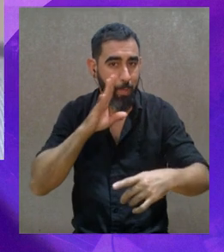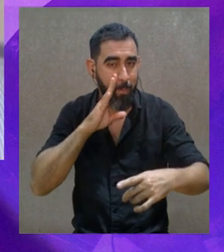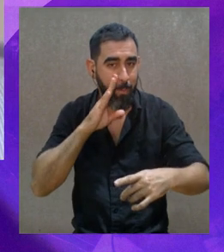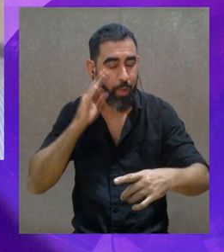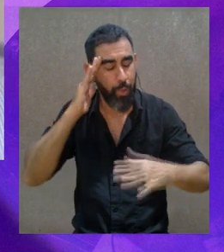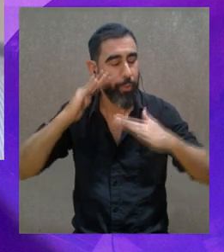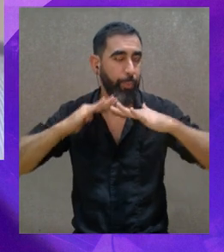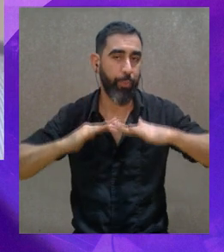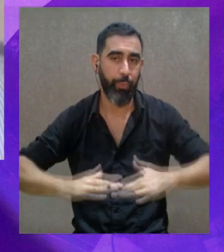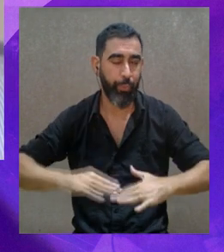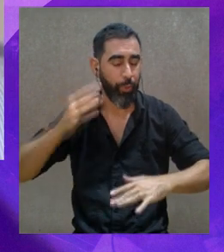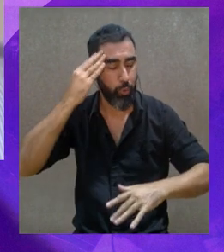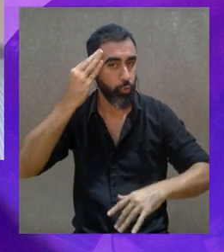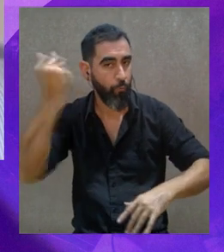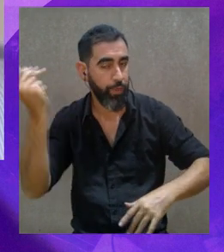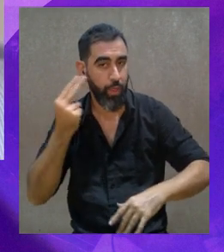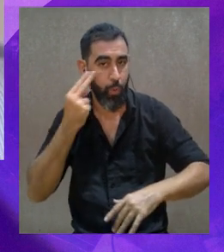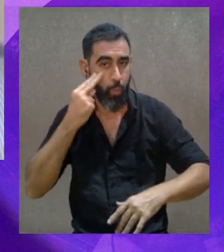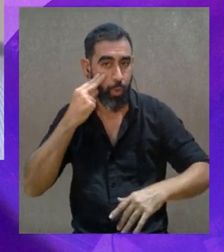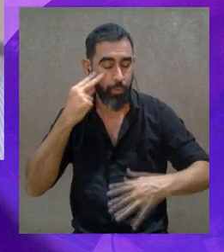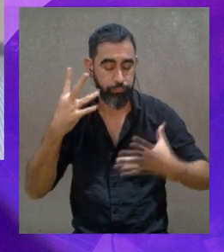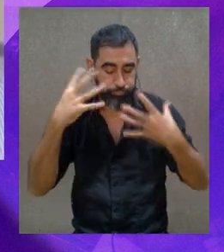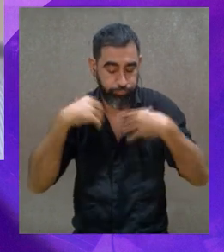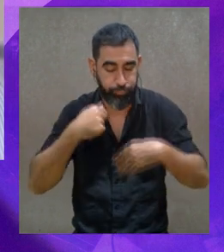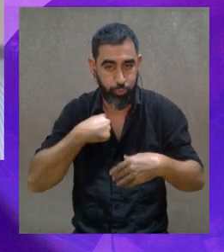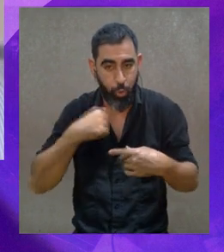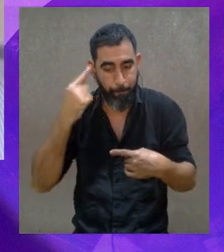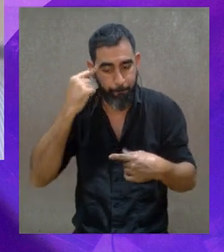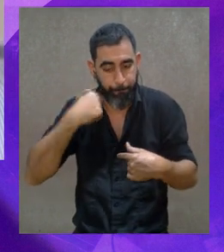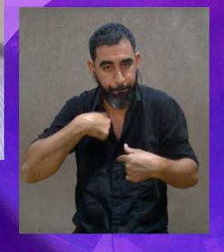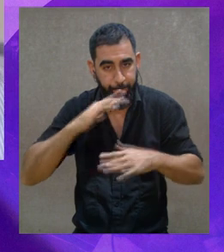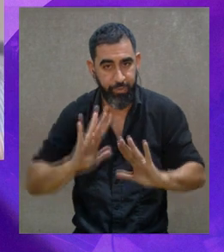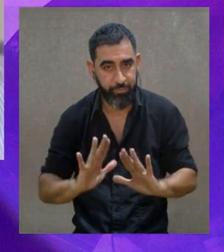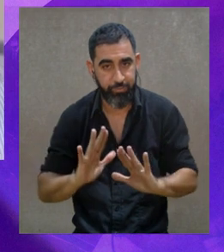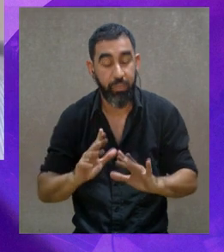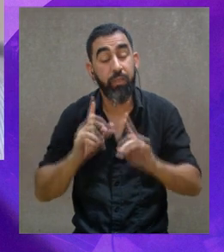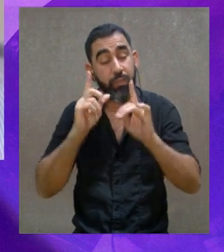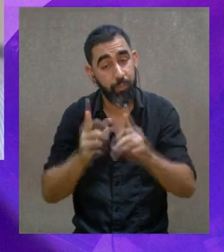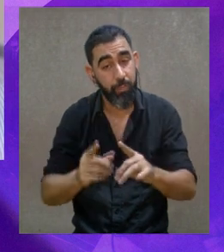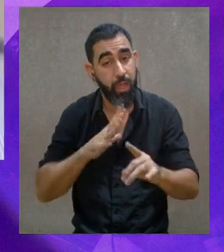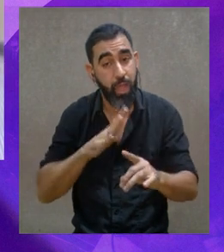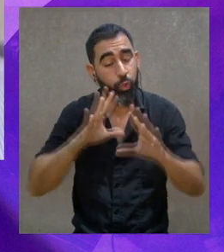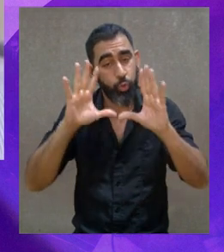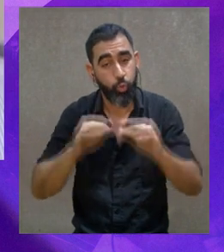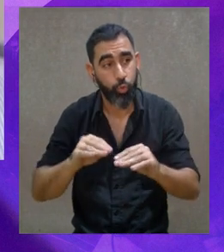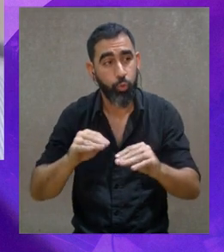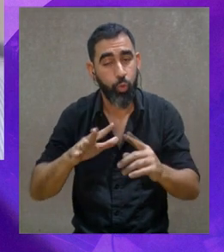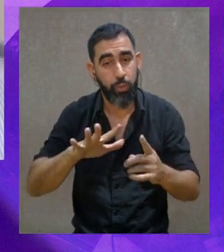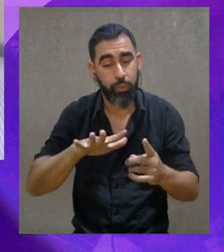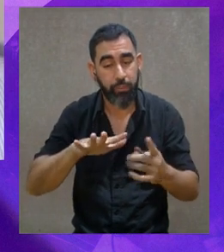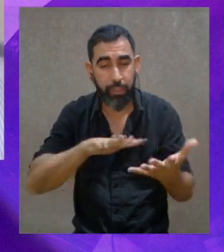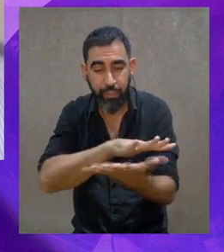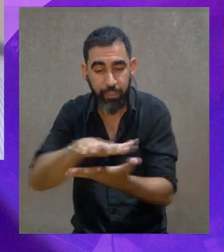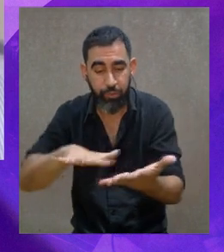Y además Claudia pensaba en esta niña, ¿no? Y es además un sostén, y tal vez una